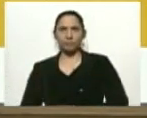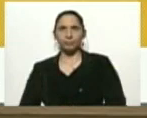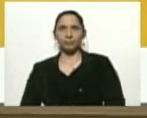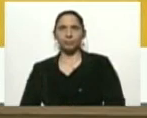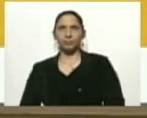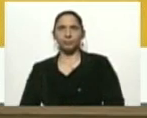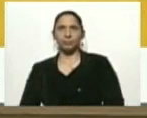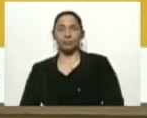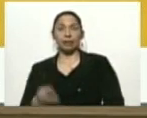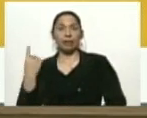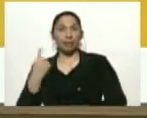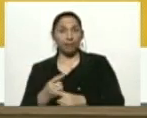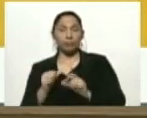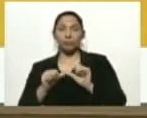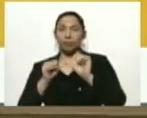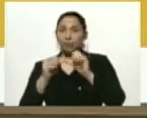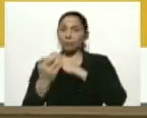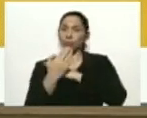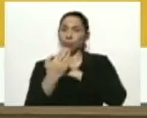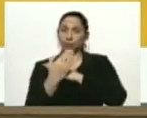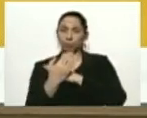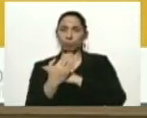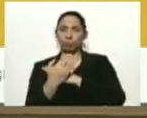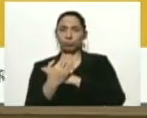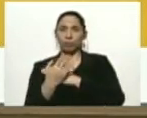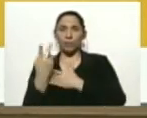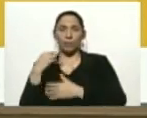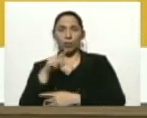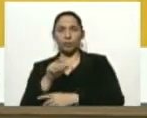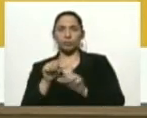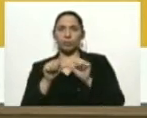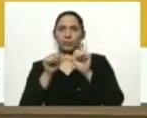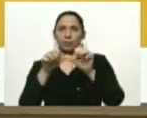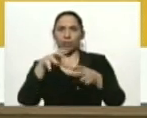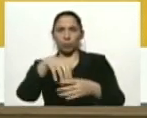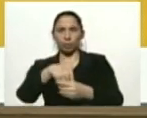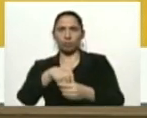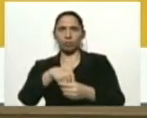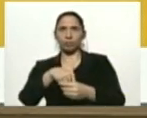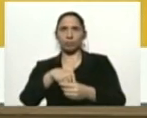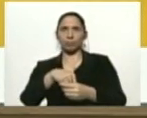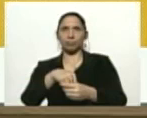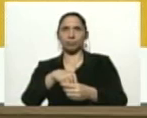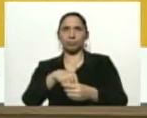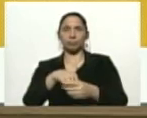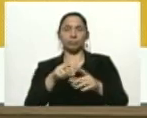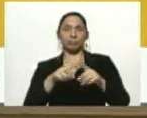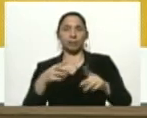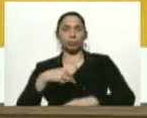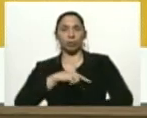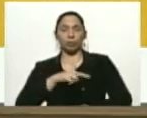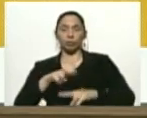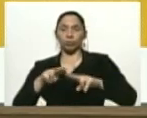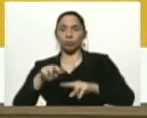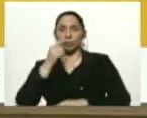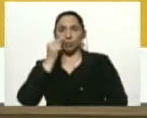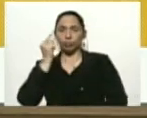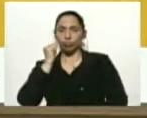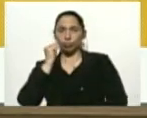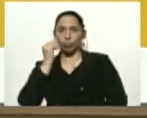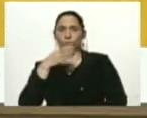debemos seguir protegiéndonos y por eso se mantiene la cuarentena para nuestros niños, niñas,